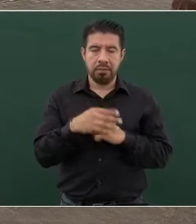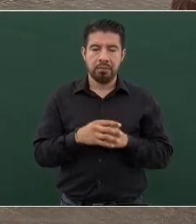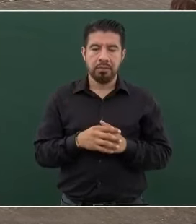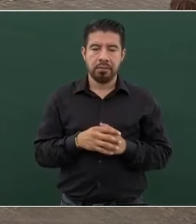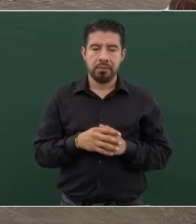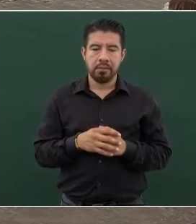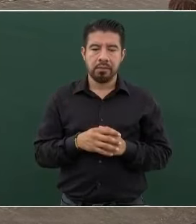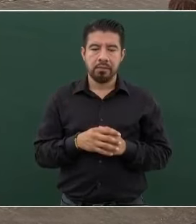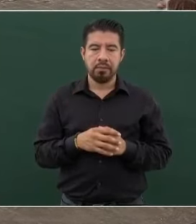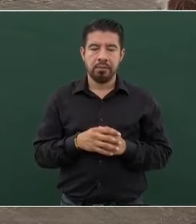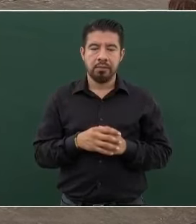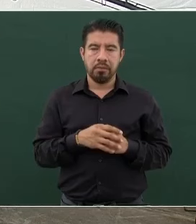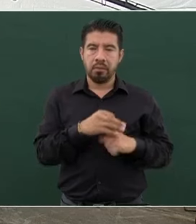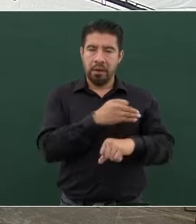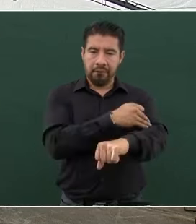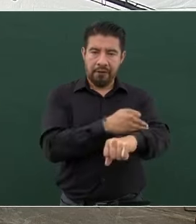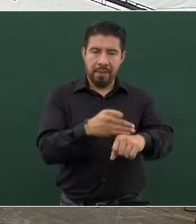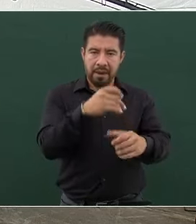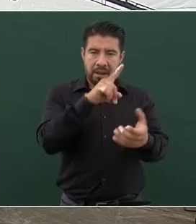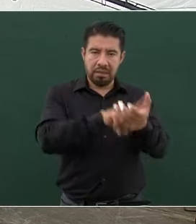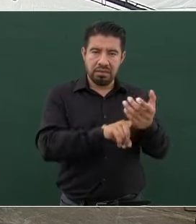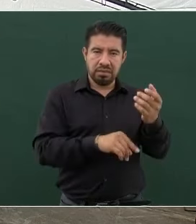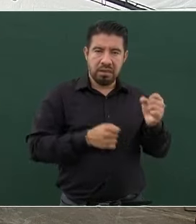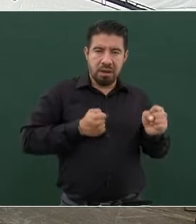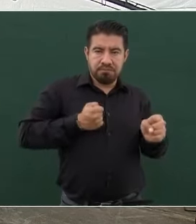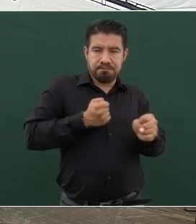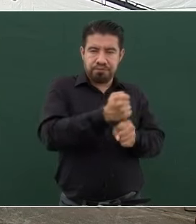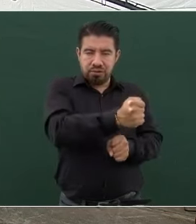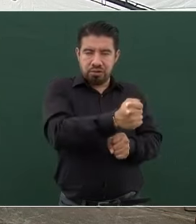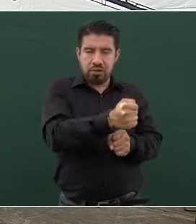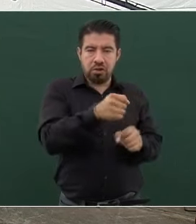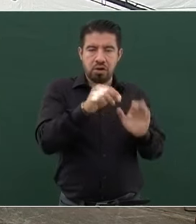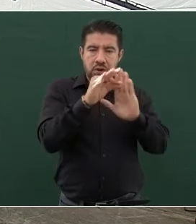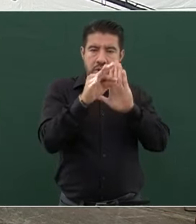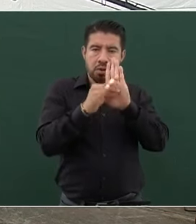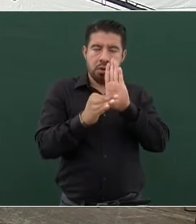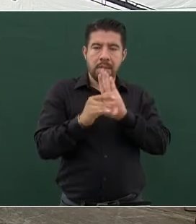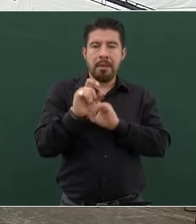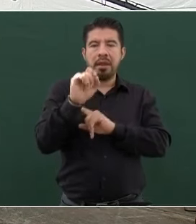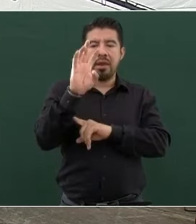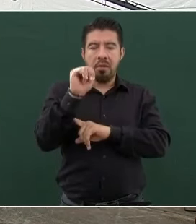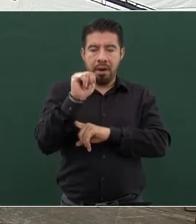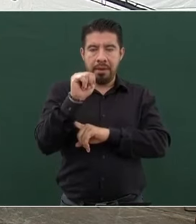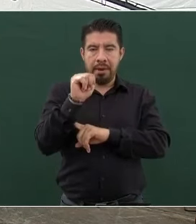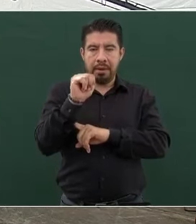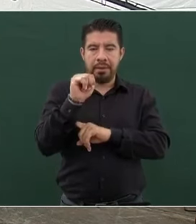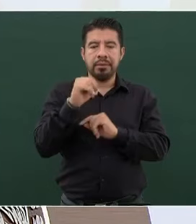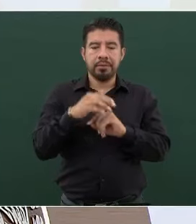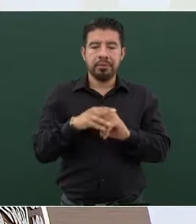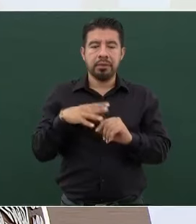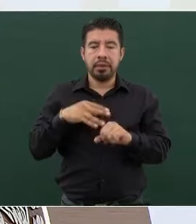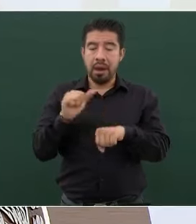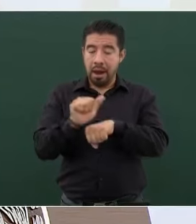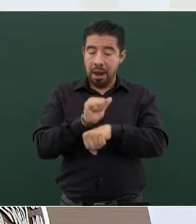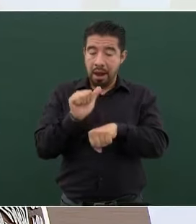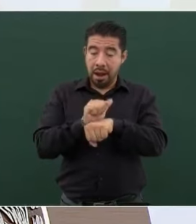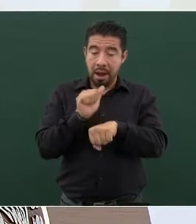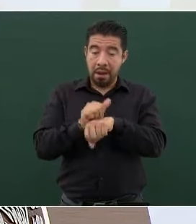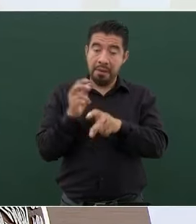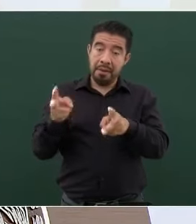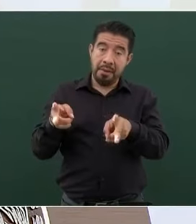Violencia familiar, lugar 29. Robo de vehículo, lugar 30.